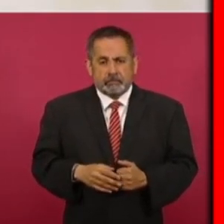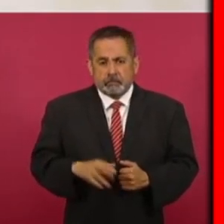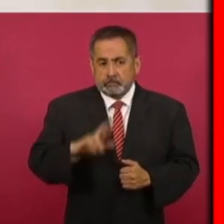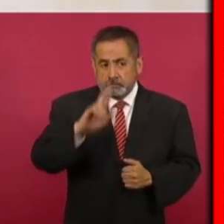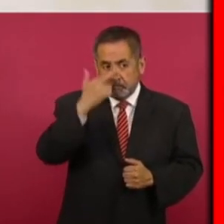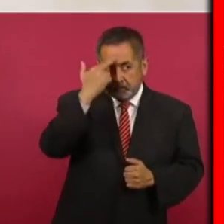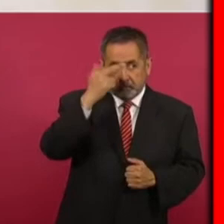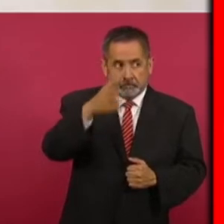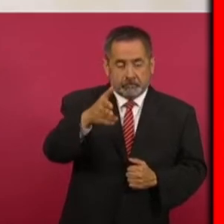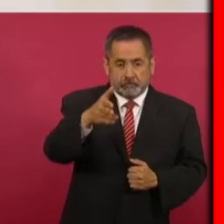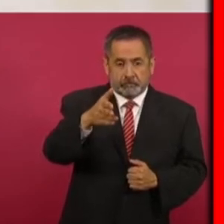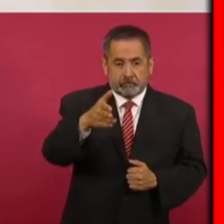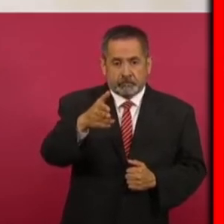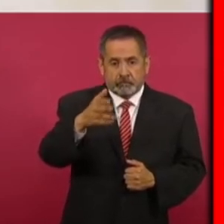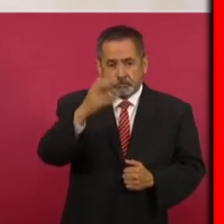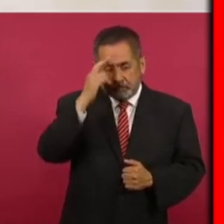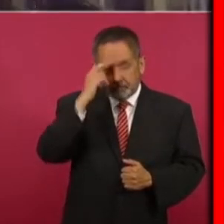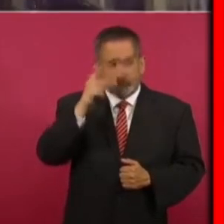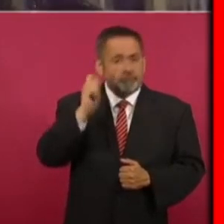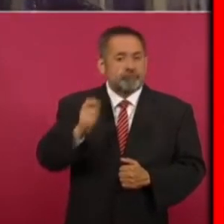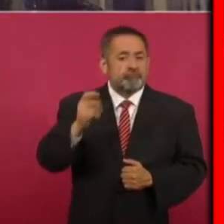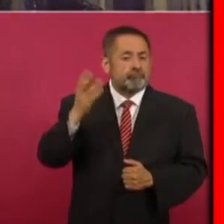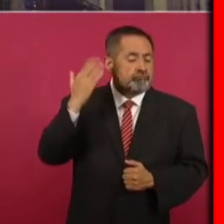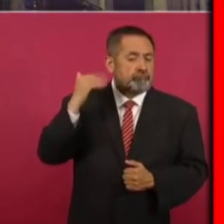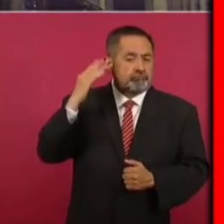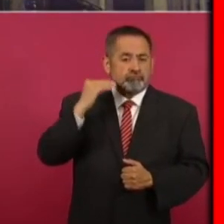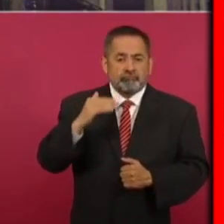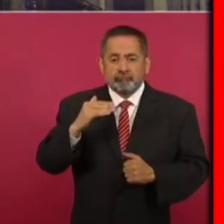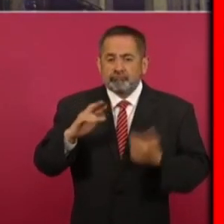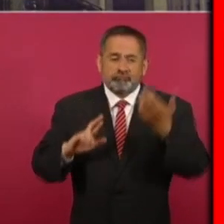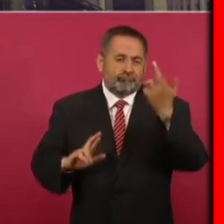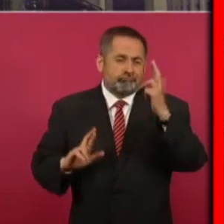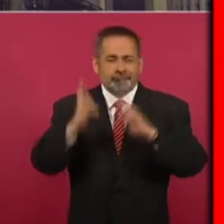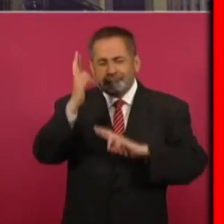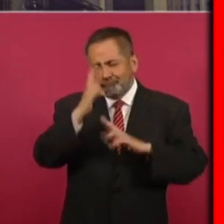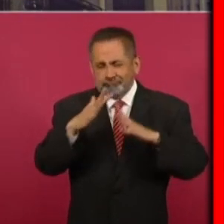la batalla decisiva de la revolución